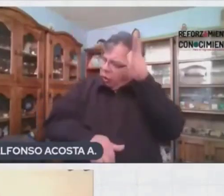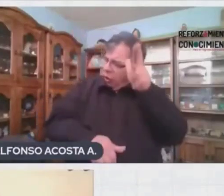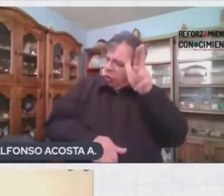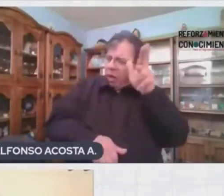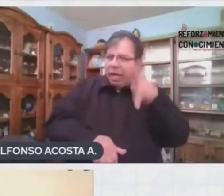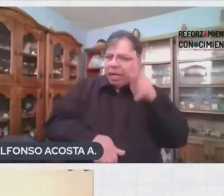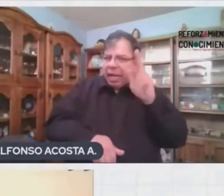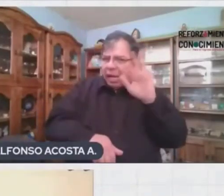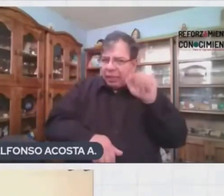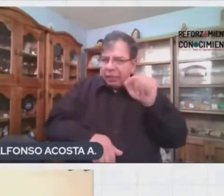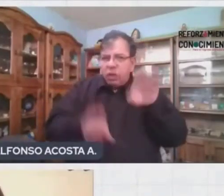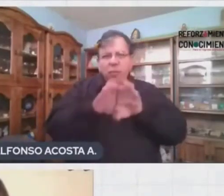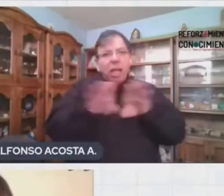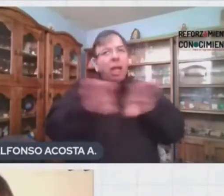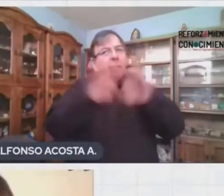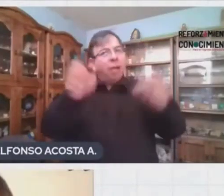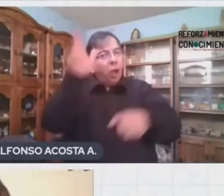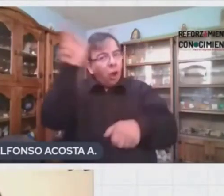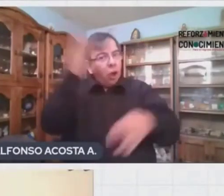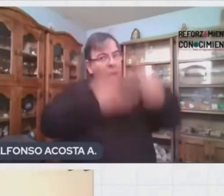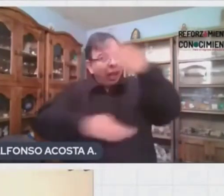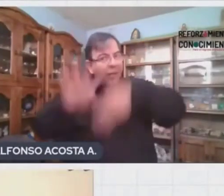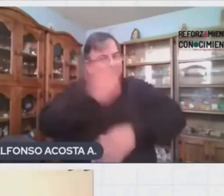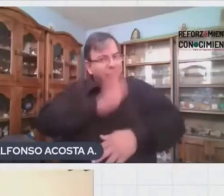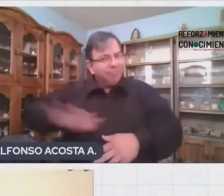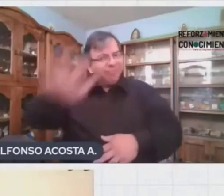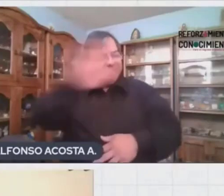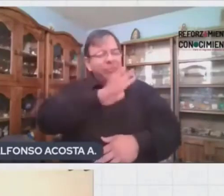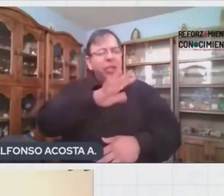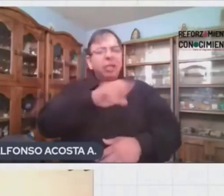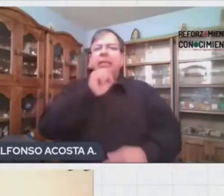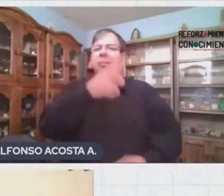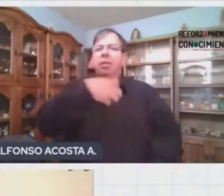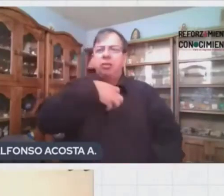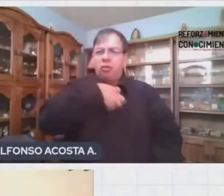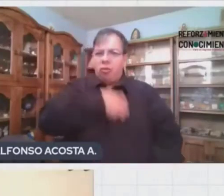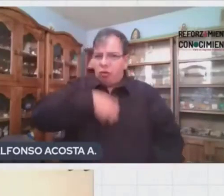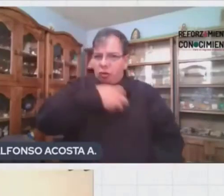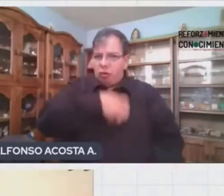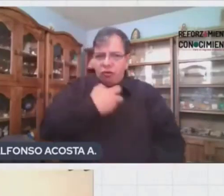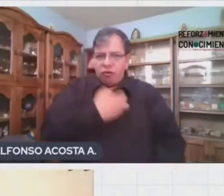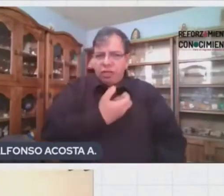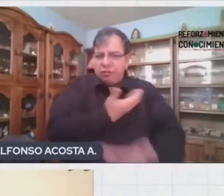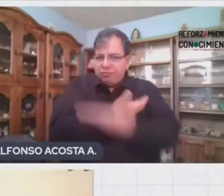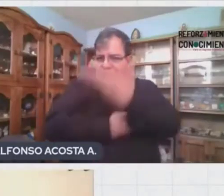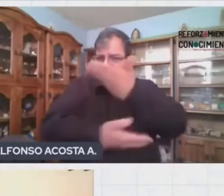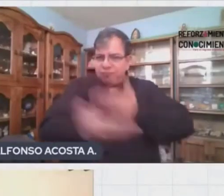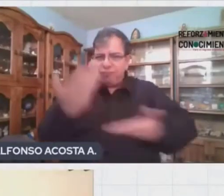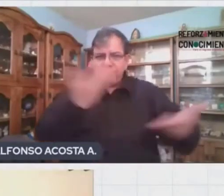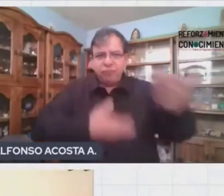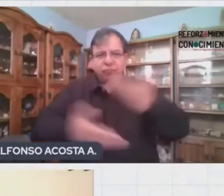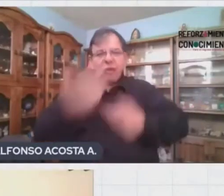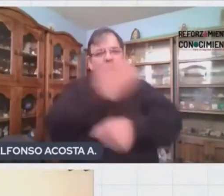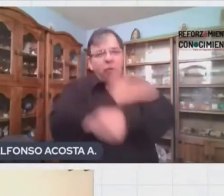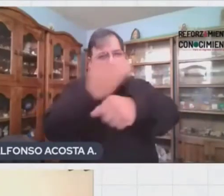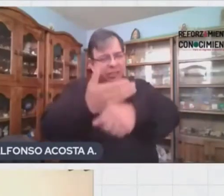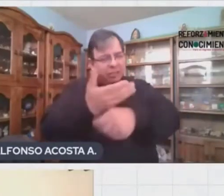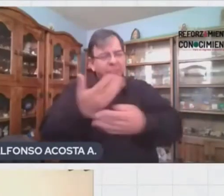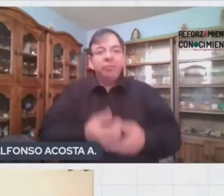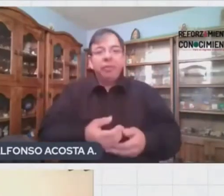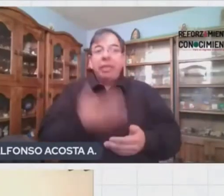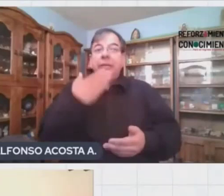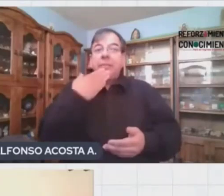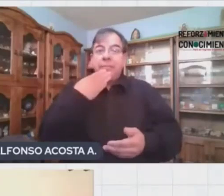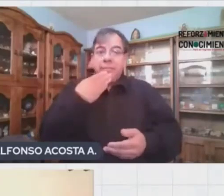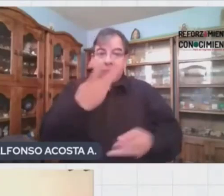Y hola a todos. También yo estoy muy contento de compartir este tiempo con nuestros compañeros que están hoy por aquí y darte la